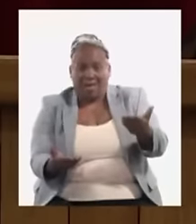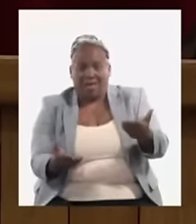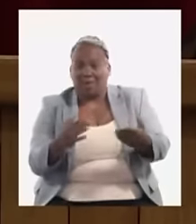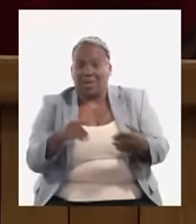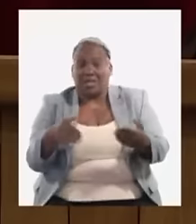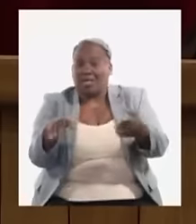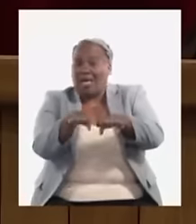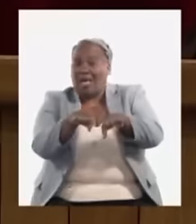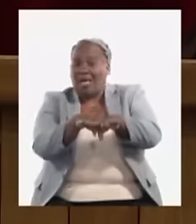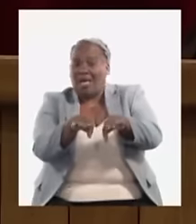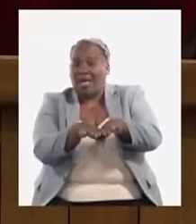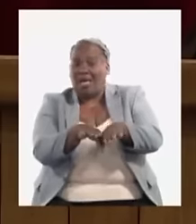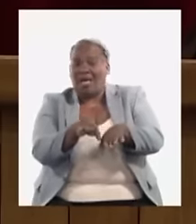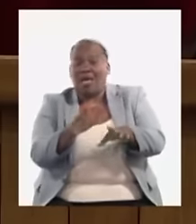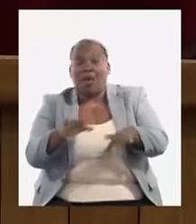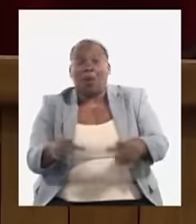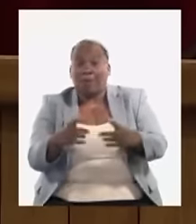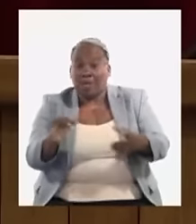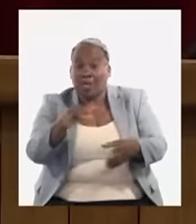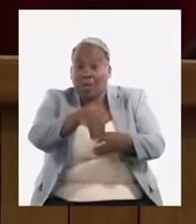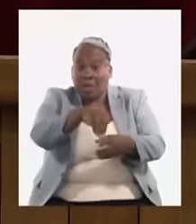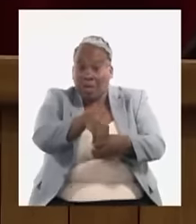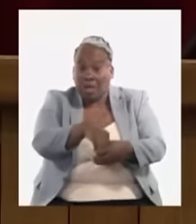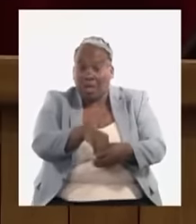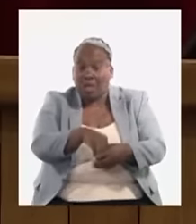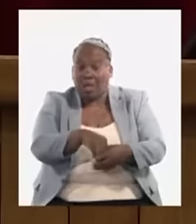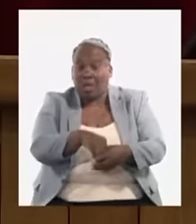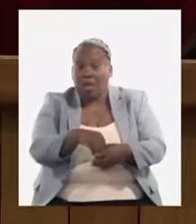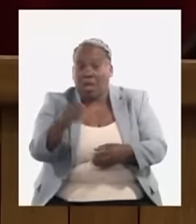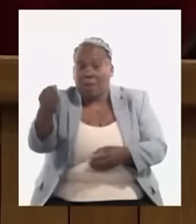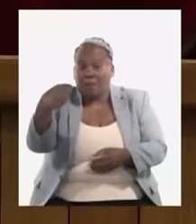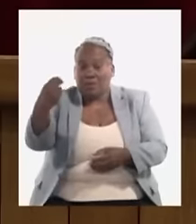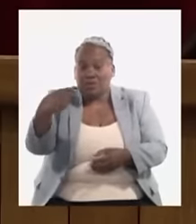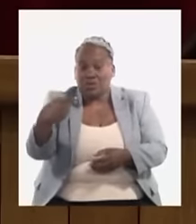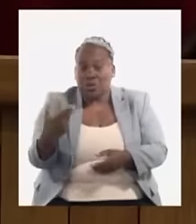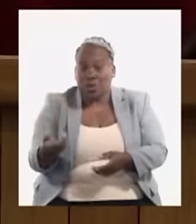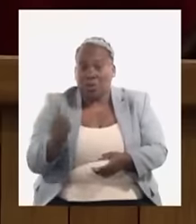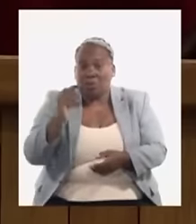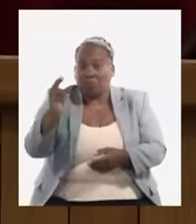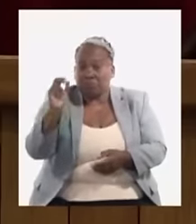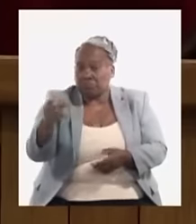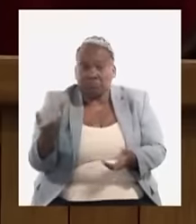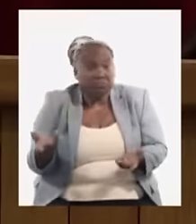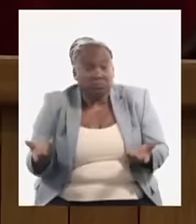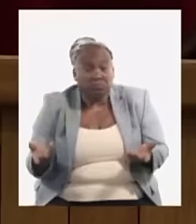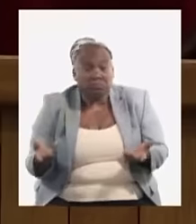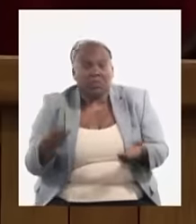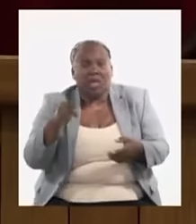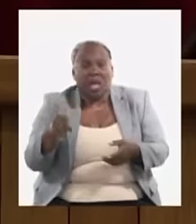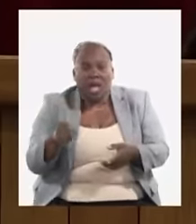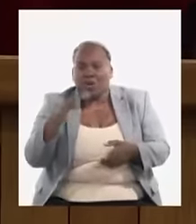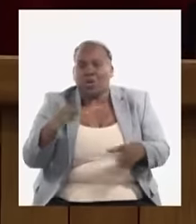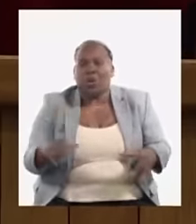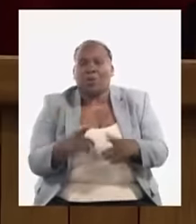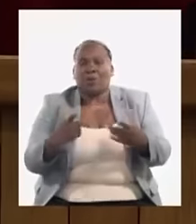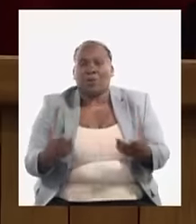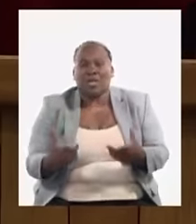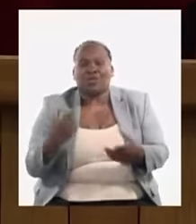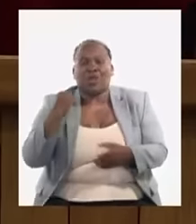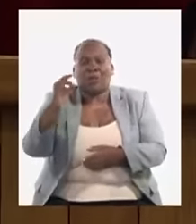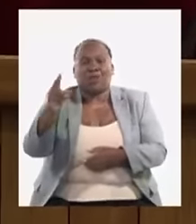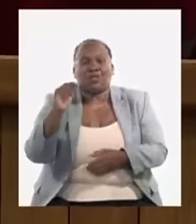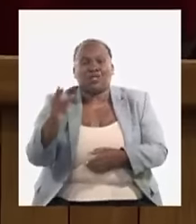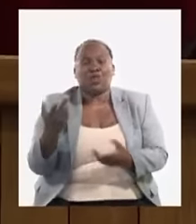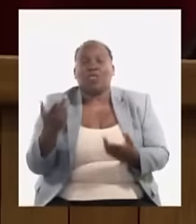no se han cumplido los ingresos por exportaciones. Pero ese incumplimiento de los ingresos por exportaciones no ha estado